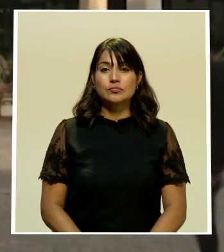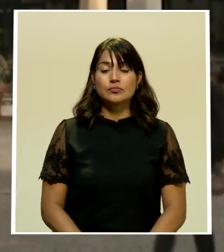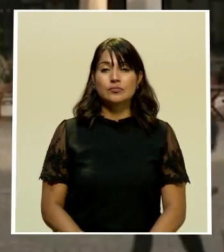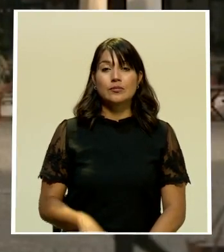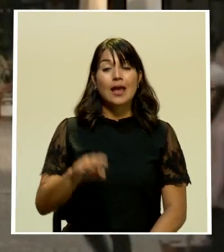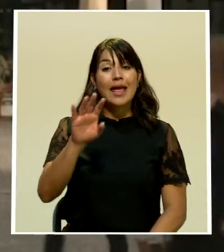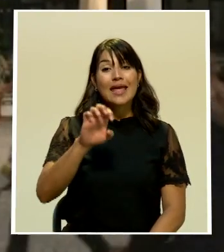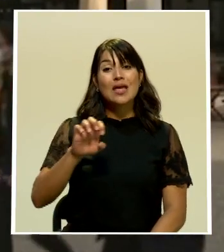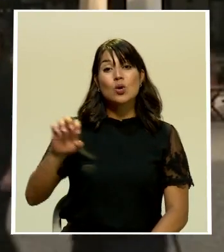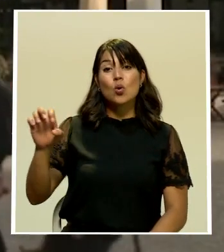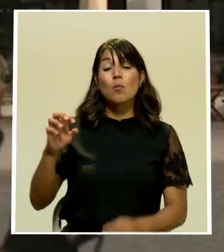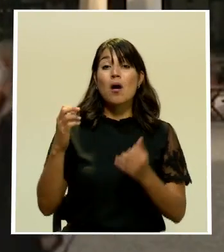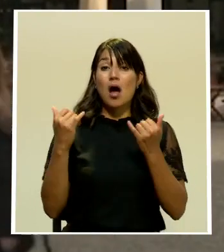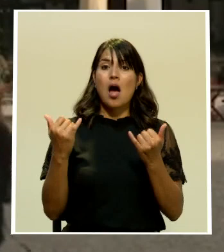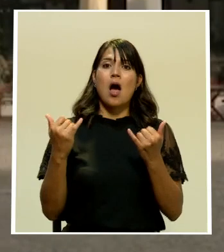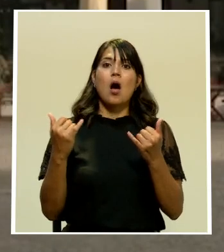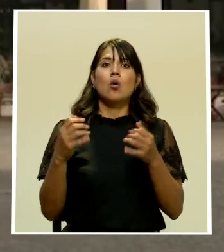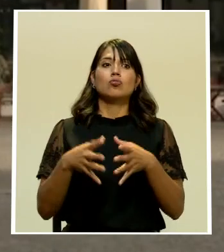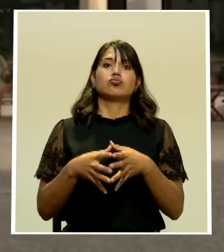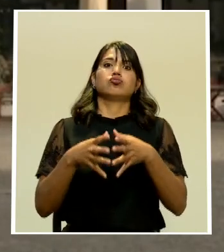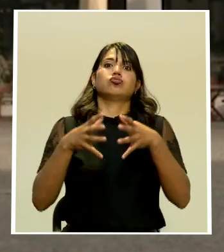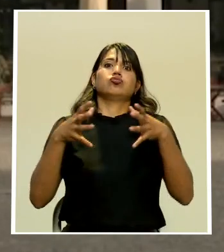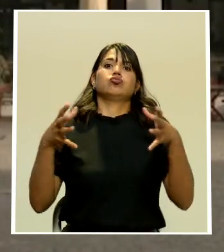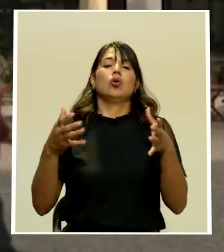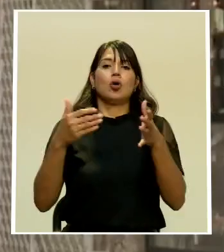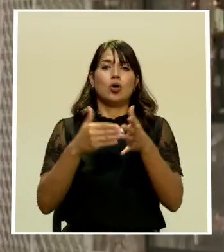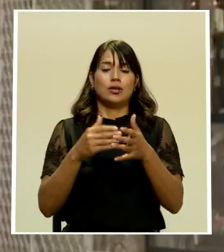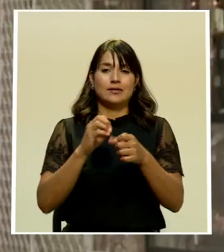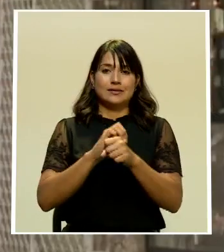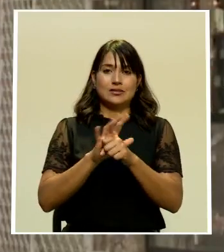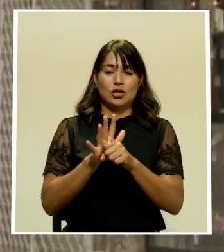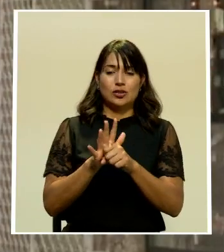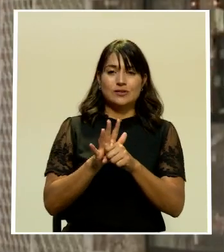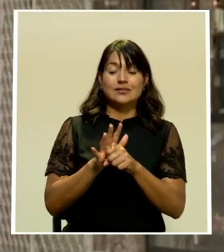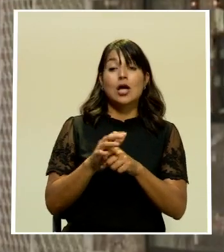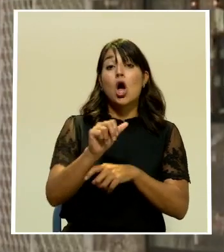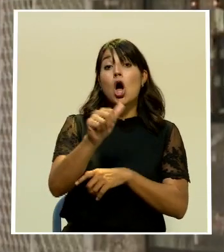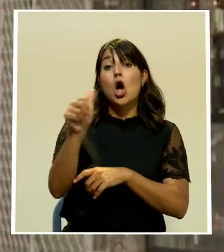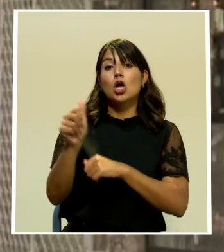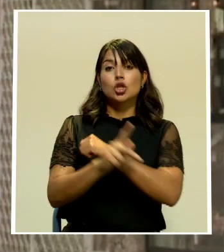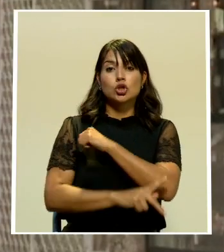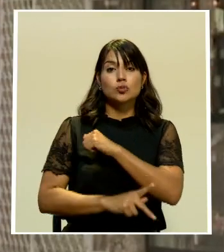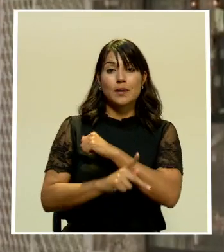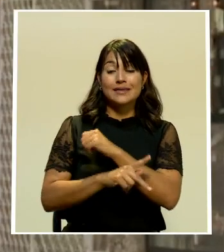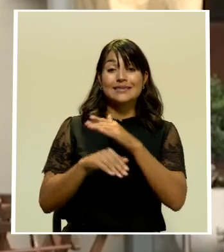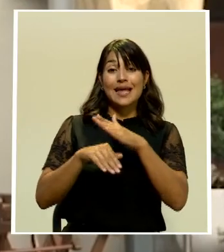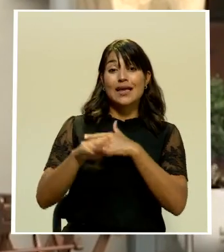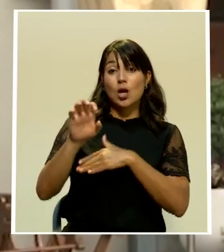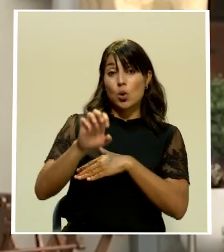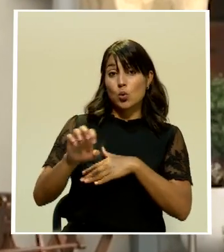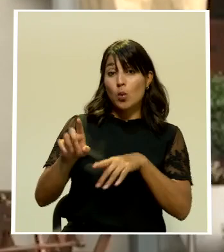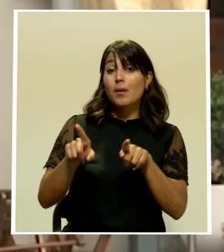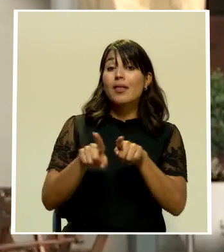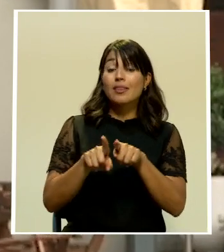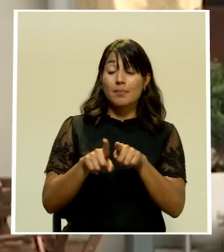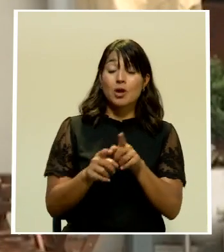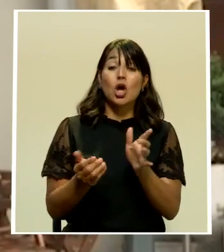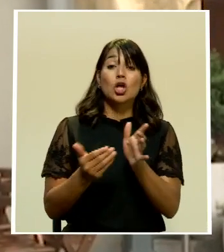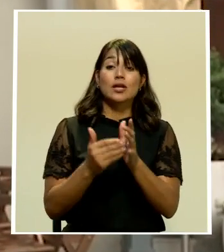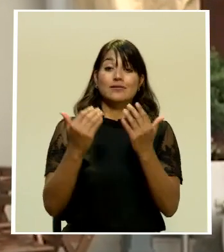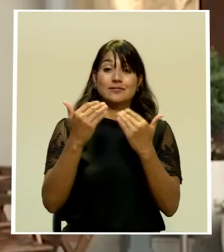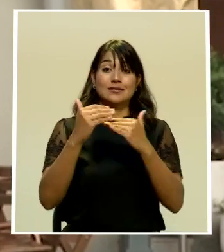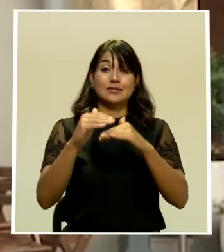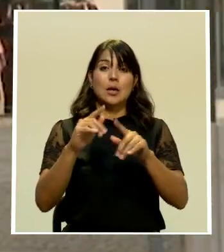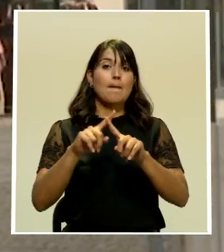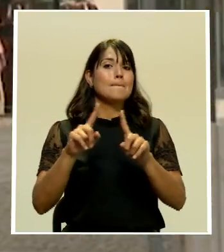Europa está sumida en un exponencial rebrote de coronavirus otros países del continente también han incrementado las restricciones aunque